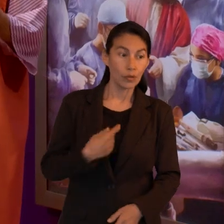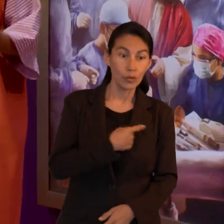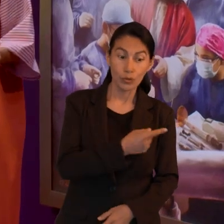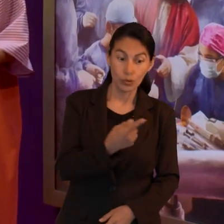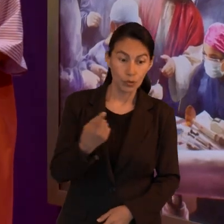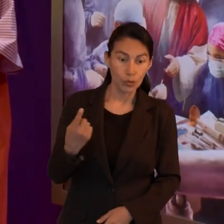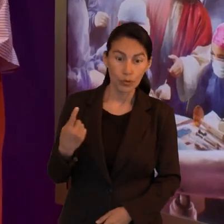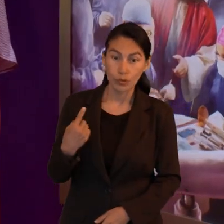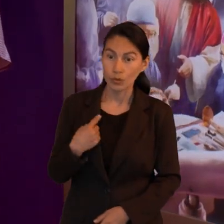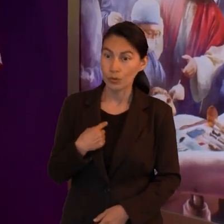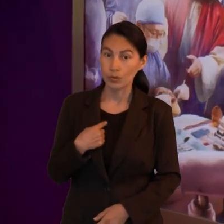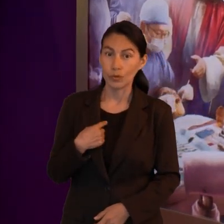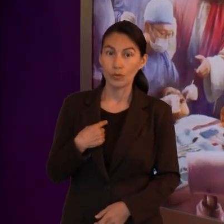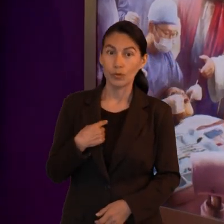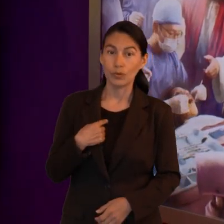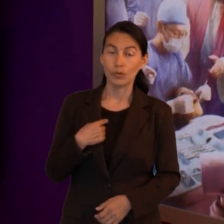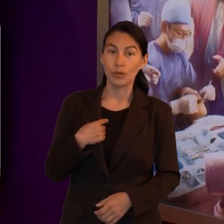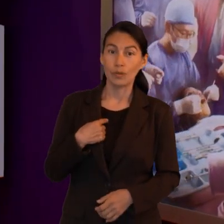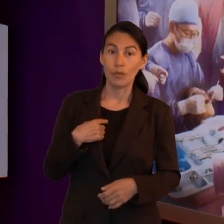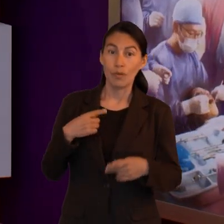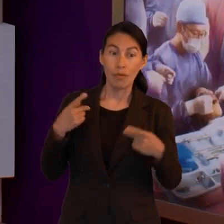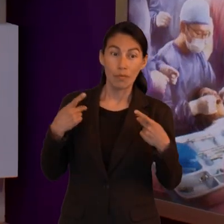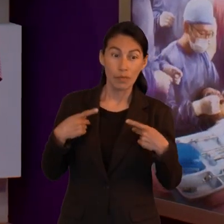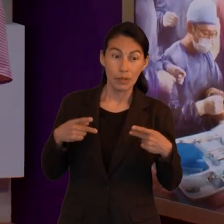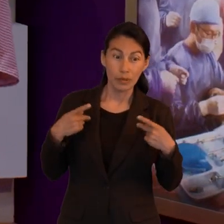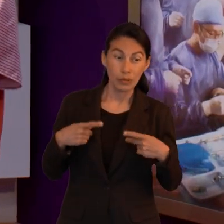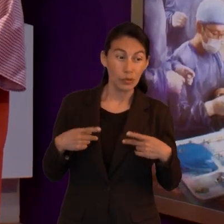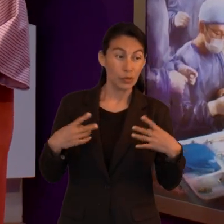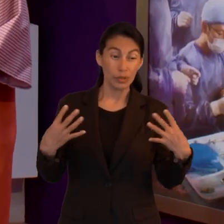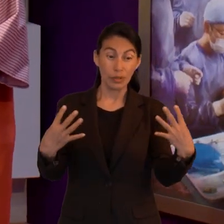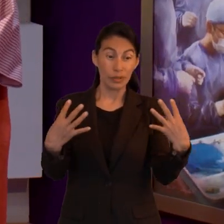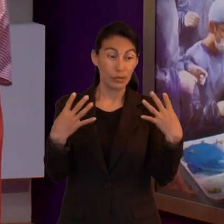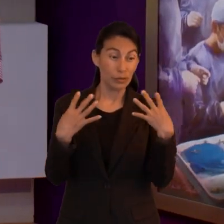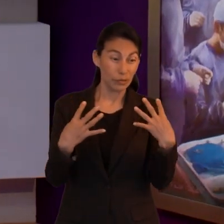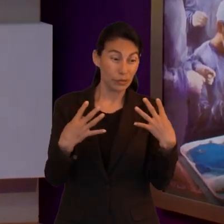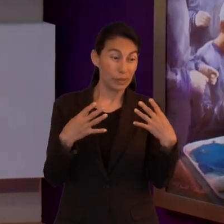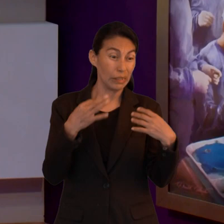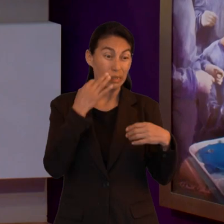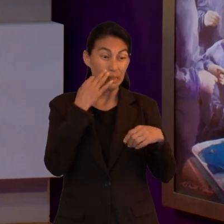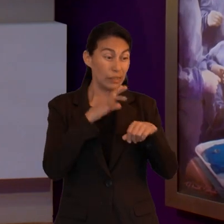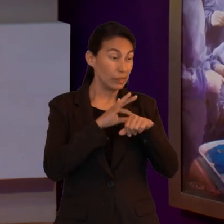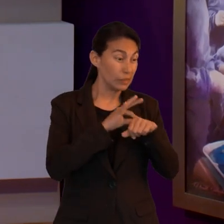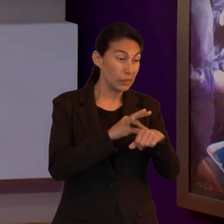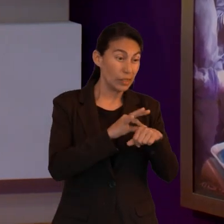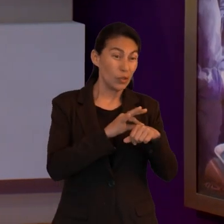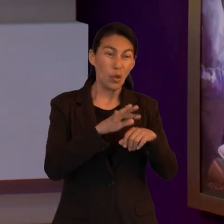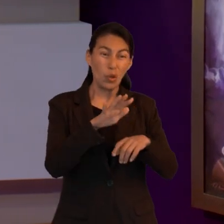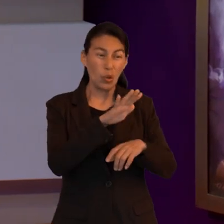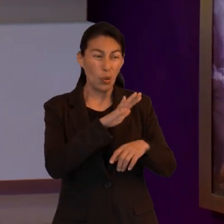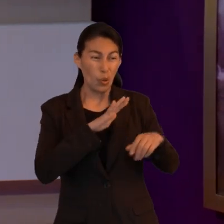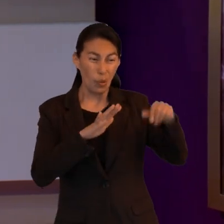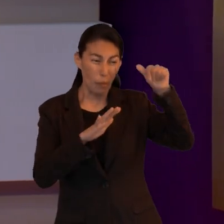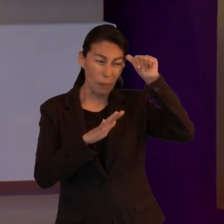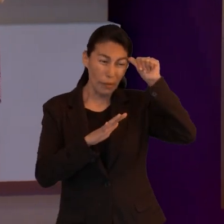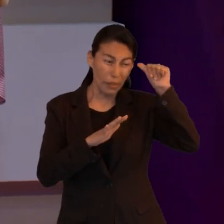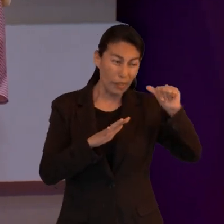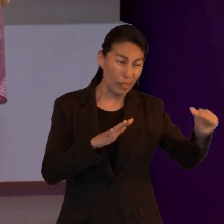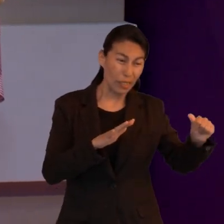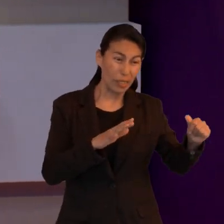Por tanto, nosotros también, teniendo en derredor nuestro tan grande nube de testigos,